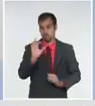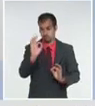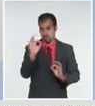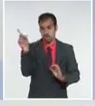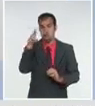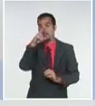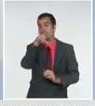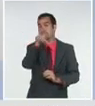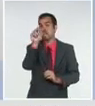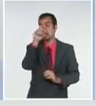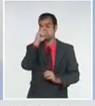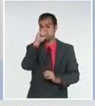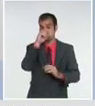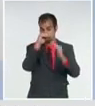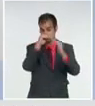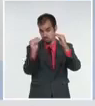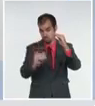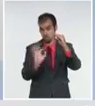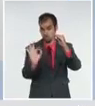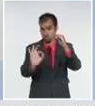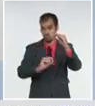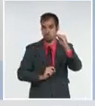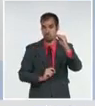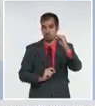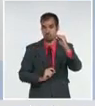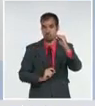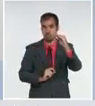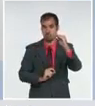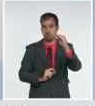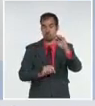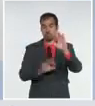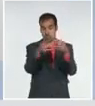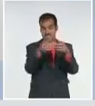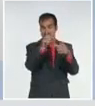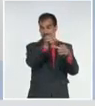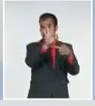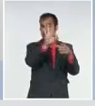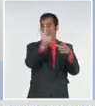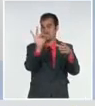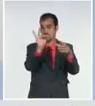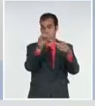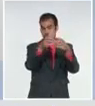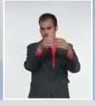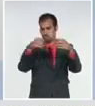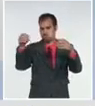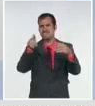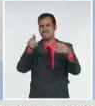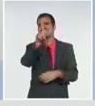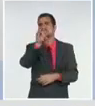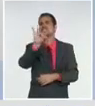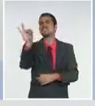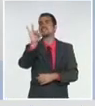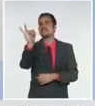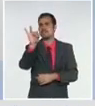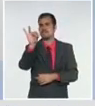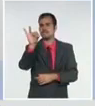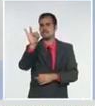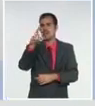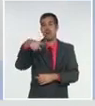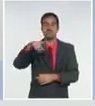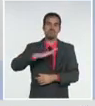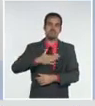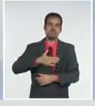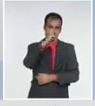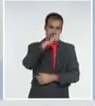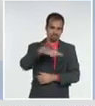años. Y de esos 187, 177, pues en edades